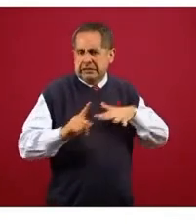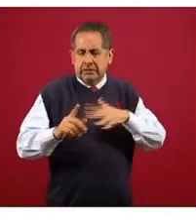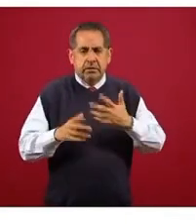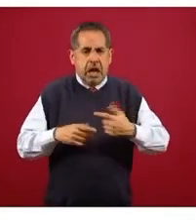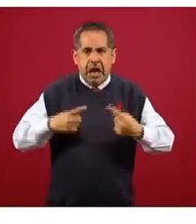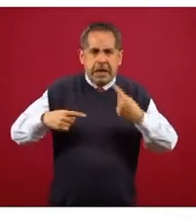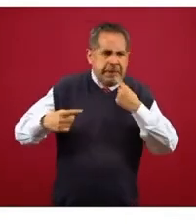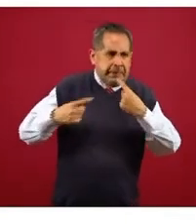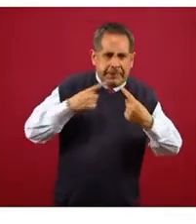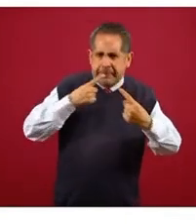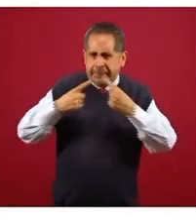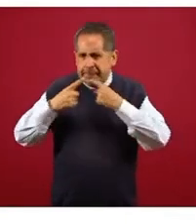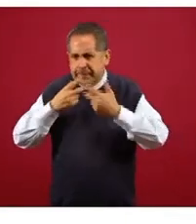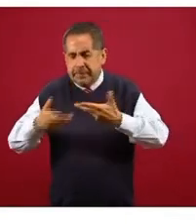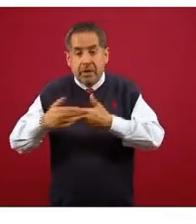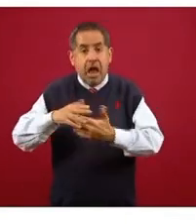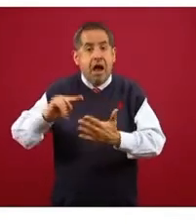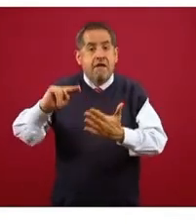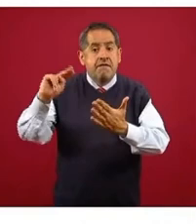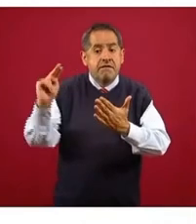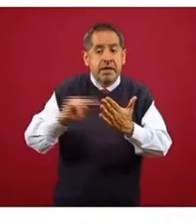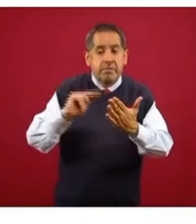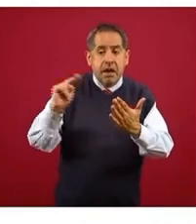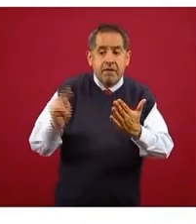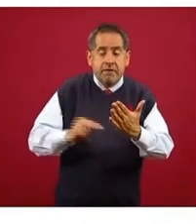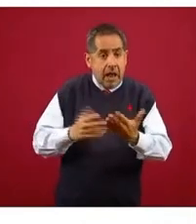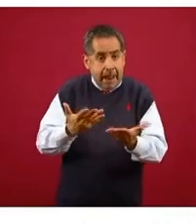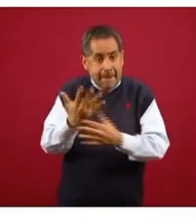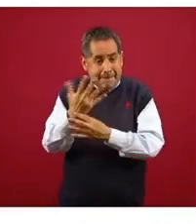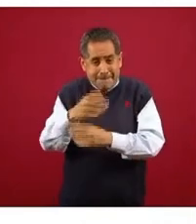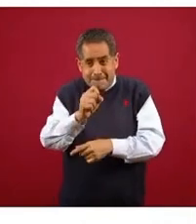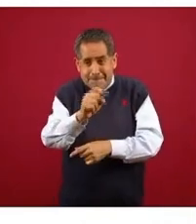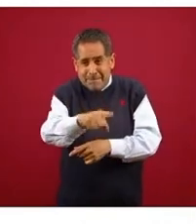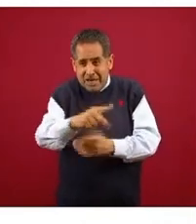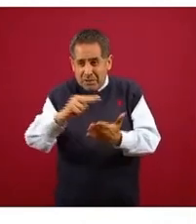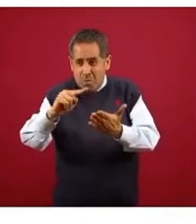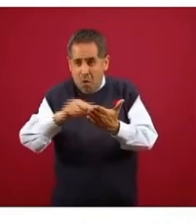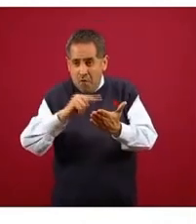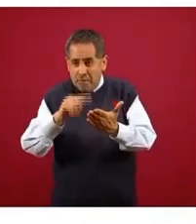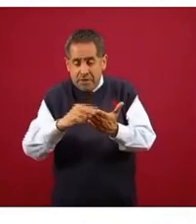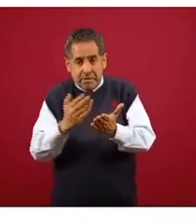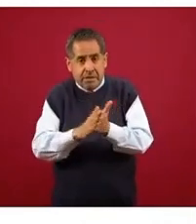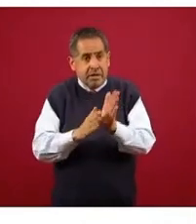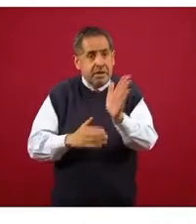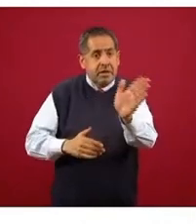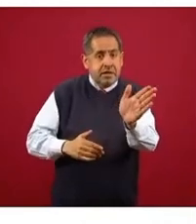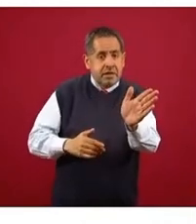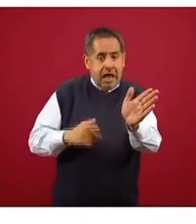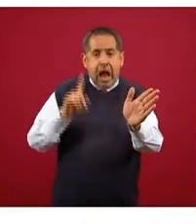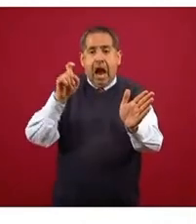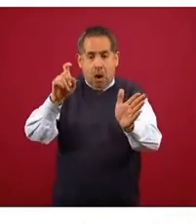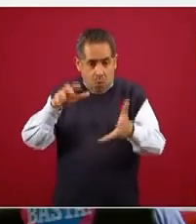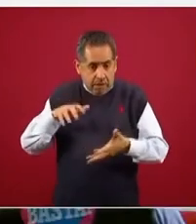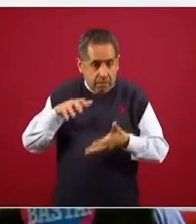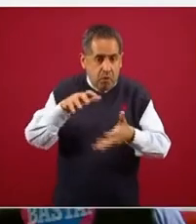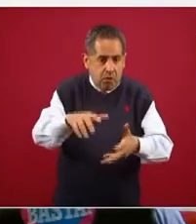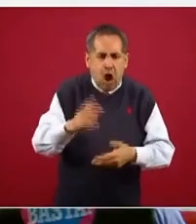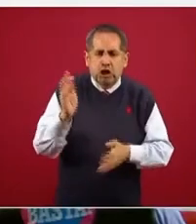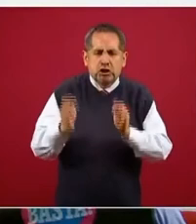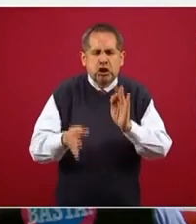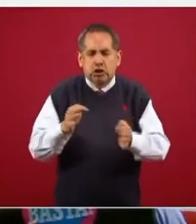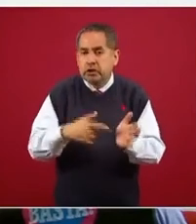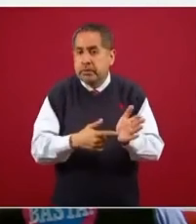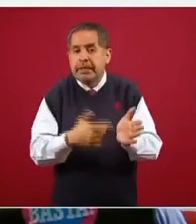Entonces, discutimos con ellos y firman, está firmado por ellos la cantidad asignada, la que sigue.